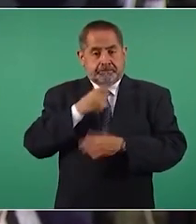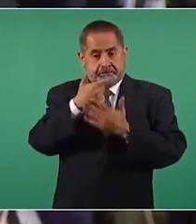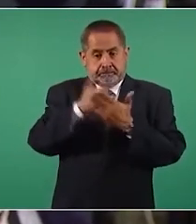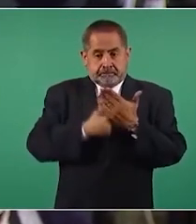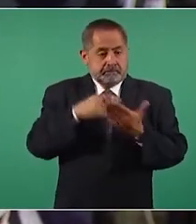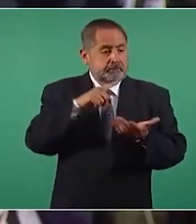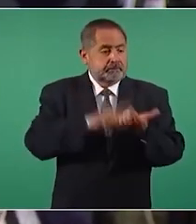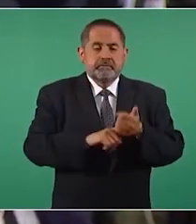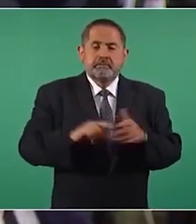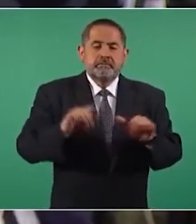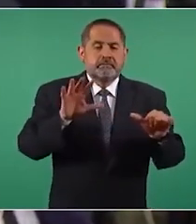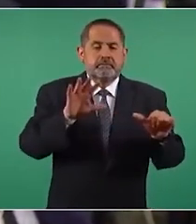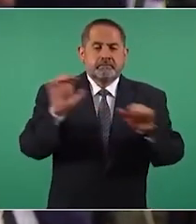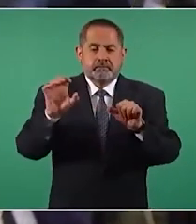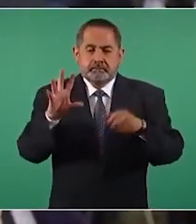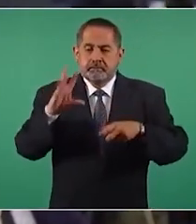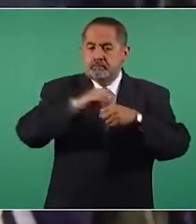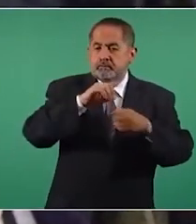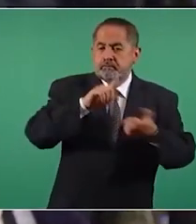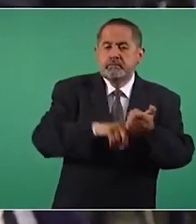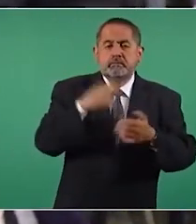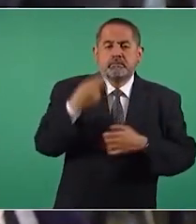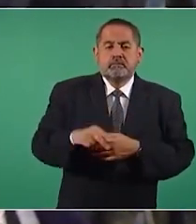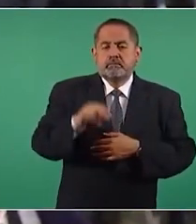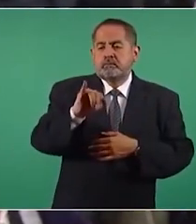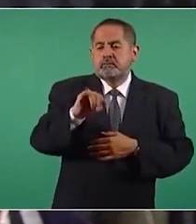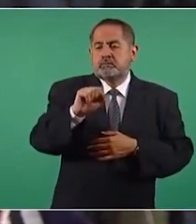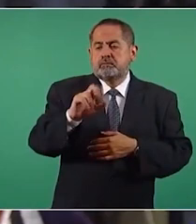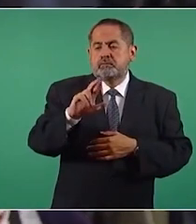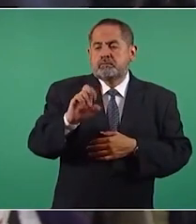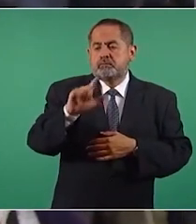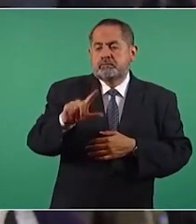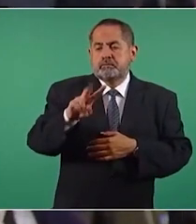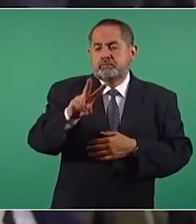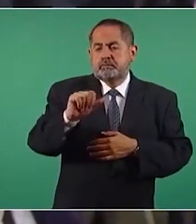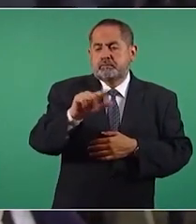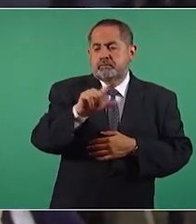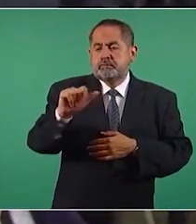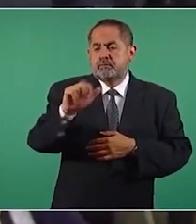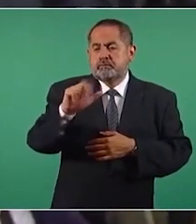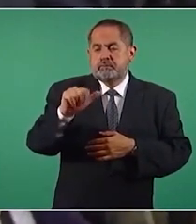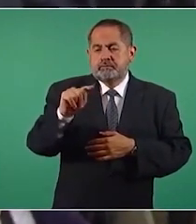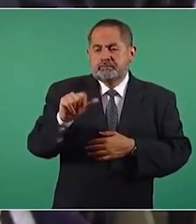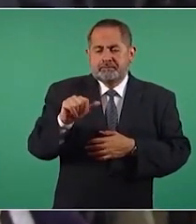de más de 600 se incluye el nombre de Israel Vallarta, es un tema muy